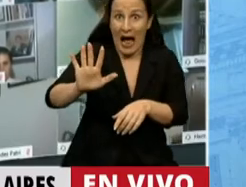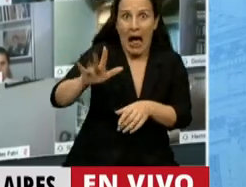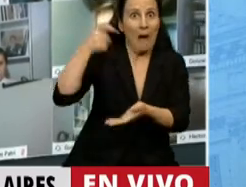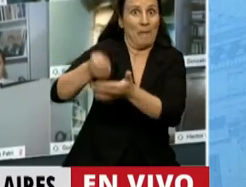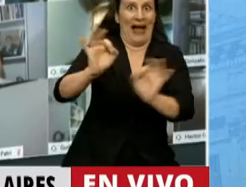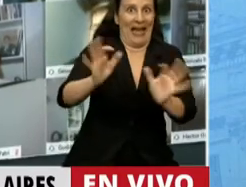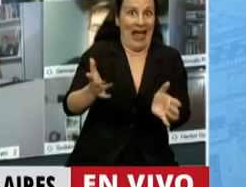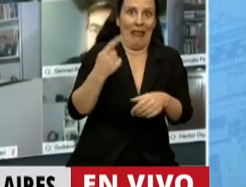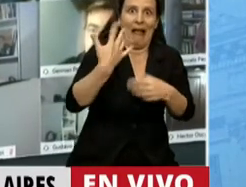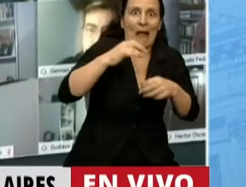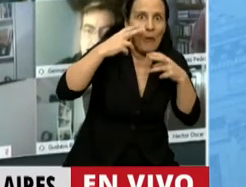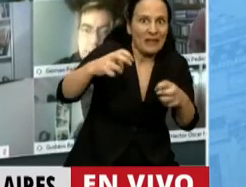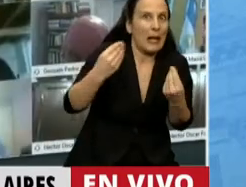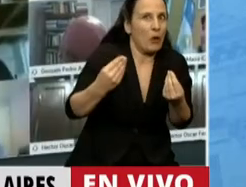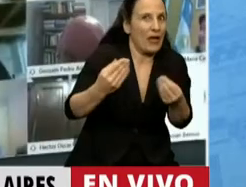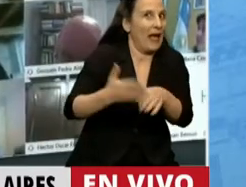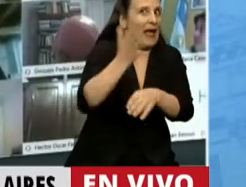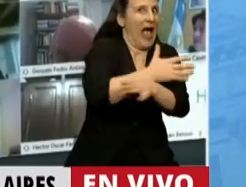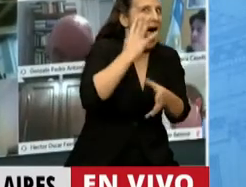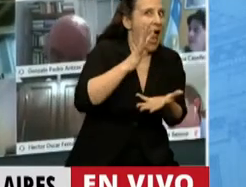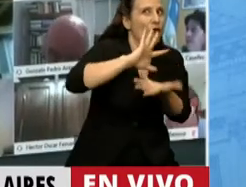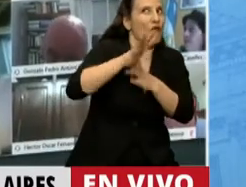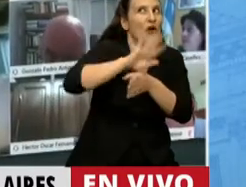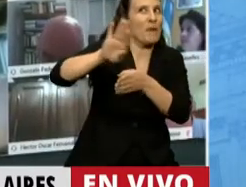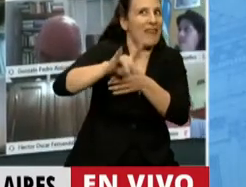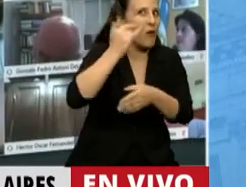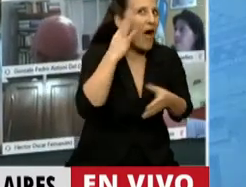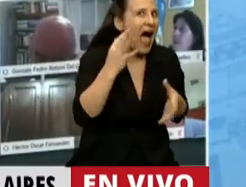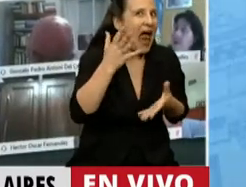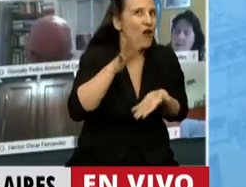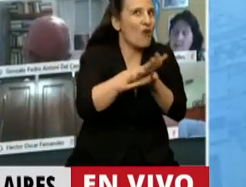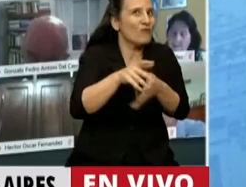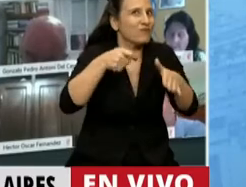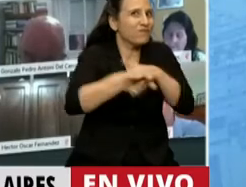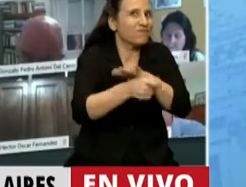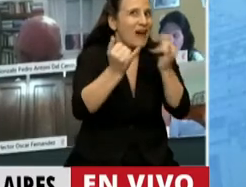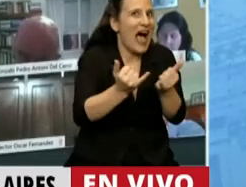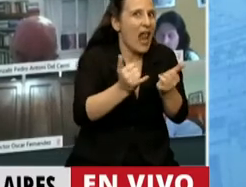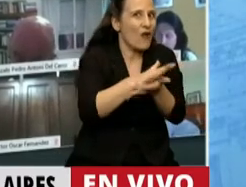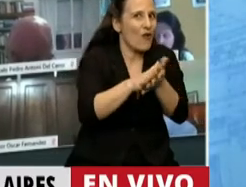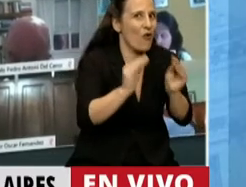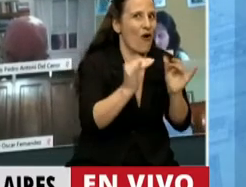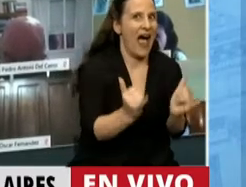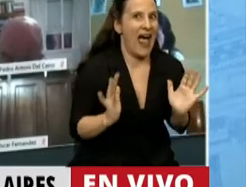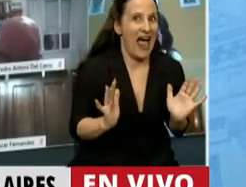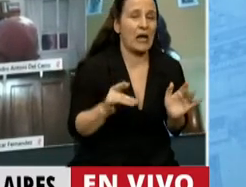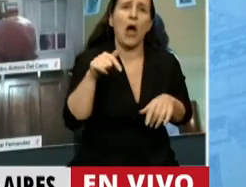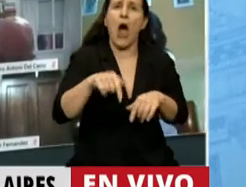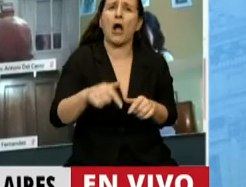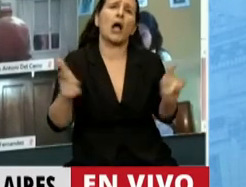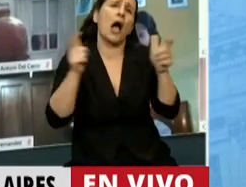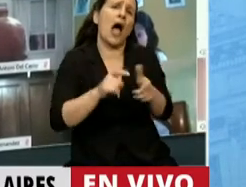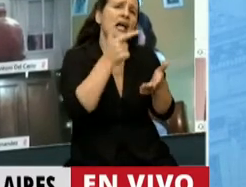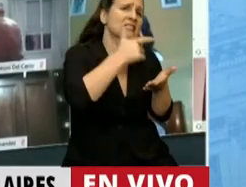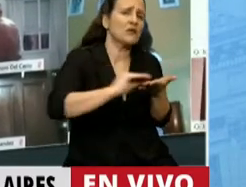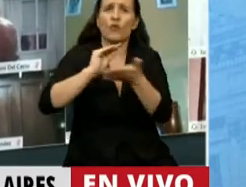Porque si hay que investigarla, porque suponemos que es fraudulenta. Y acá lo tienen entretenido con la bicameral de investigación de la